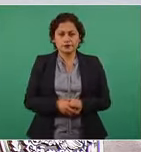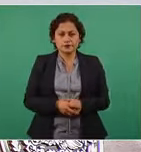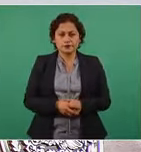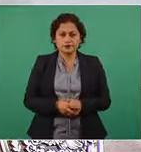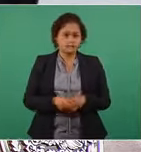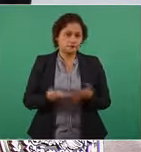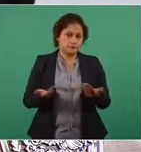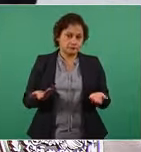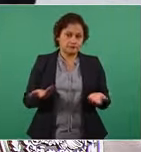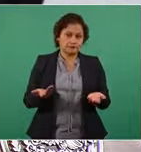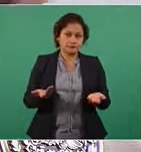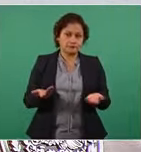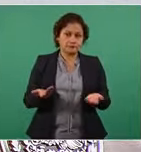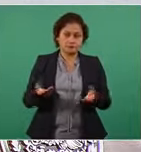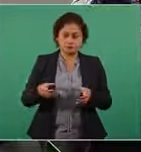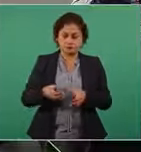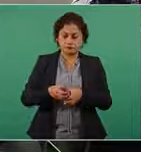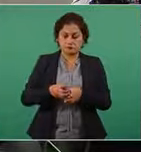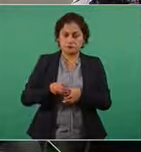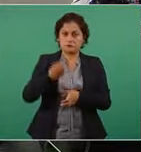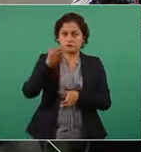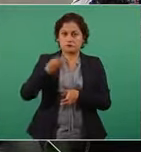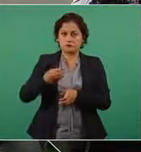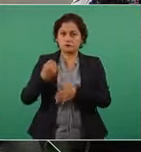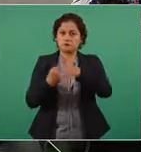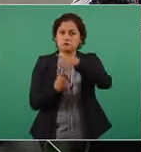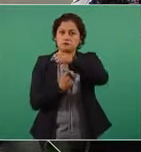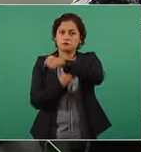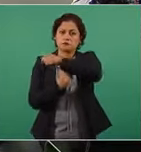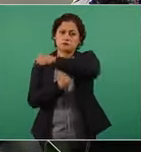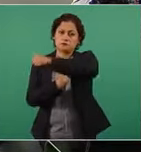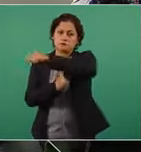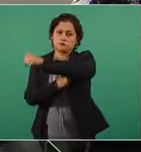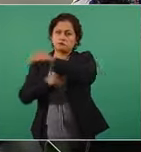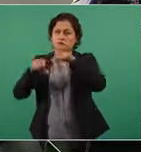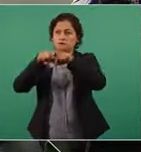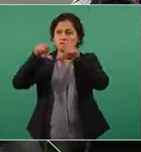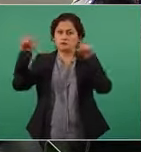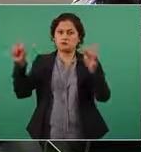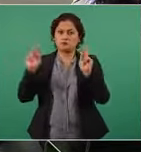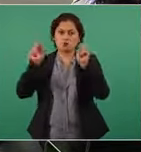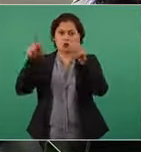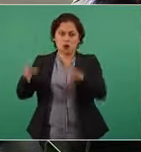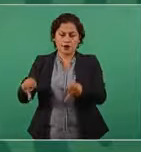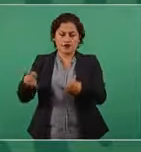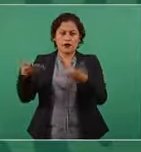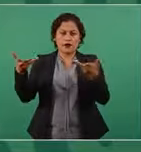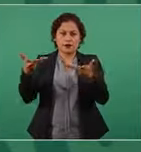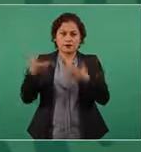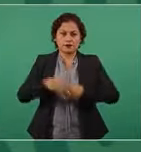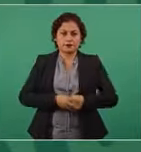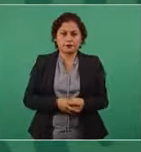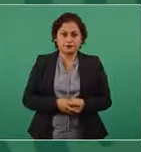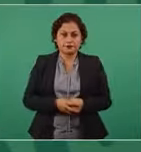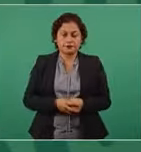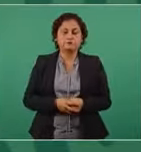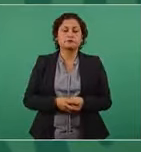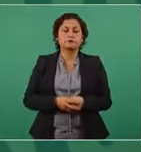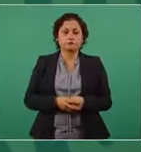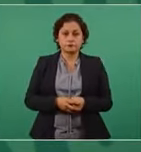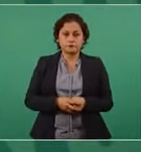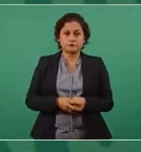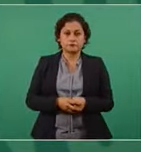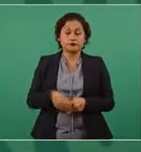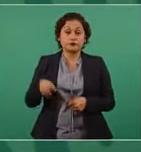entonces, va a hacer con columnas y segundo piso y corresponde a la